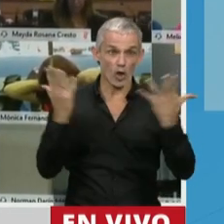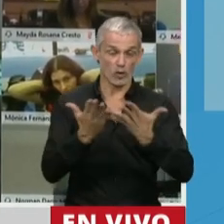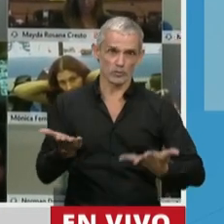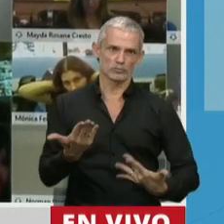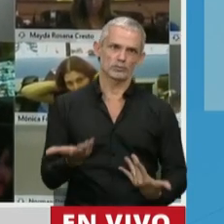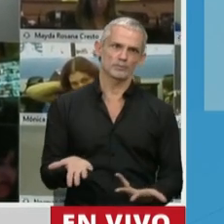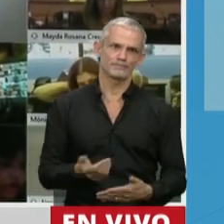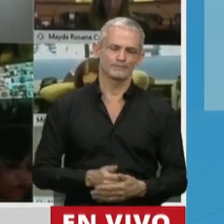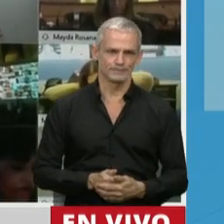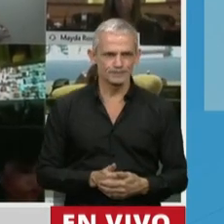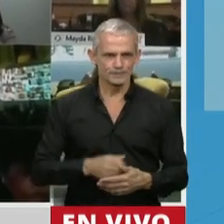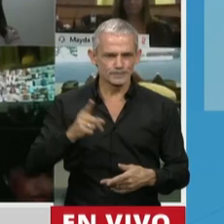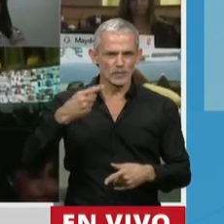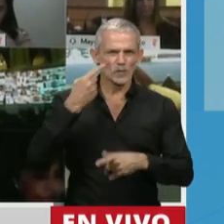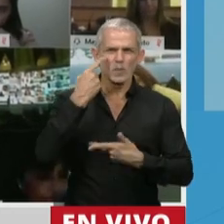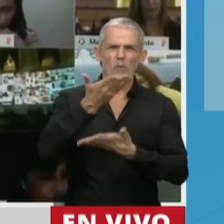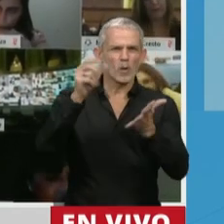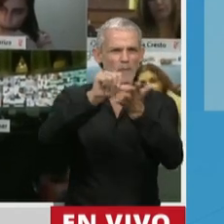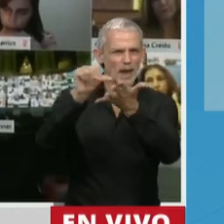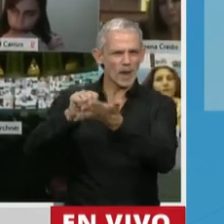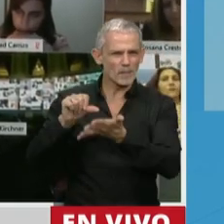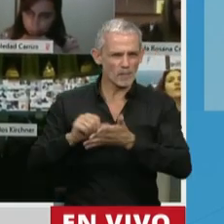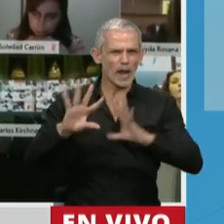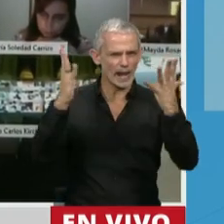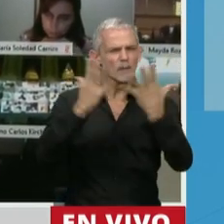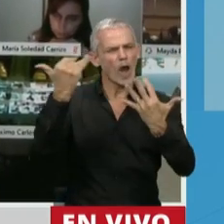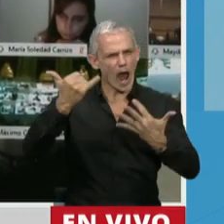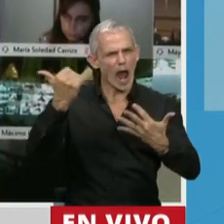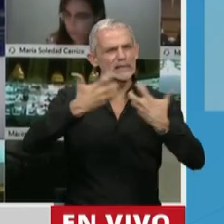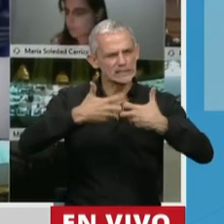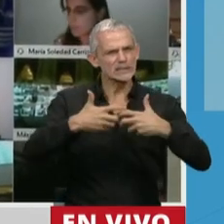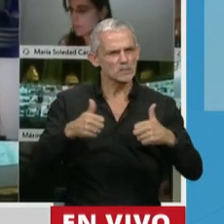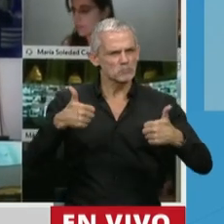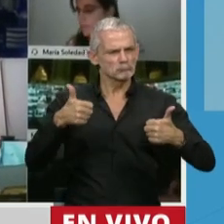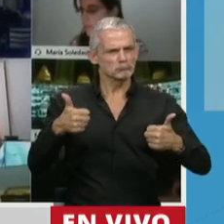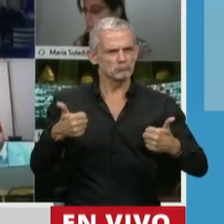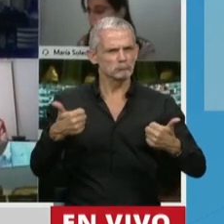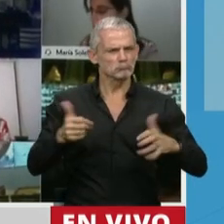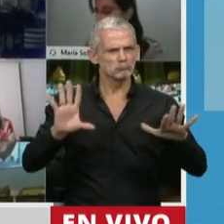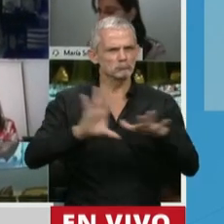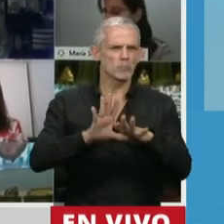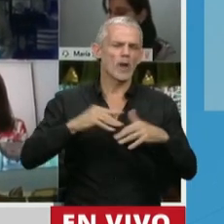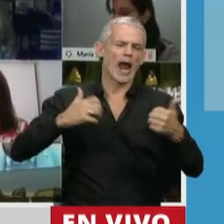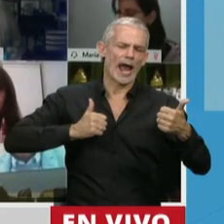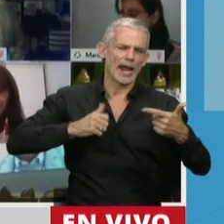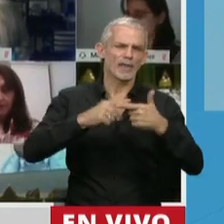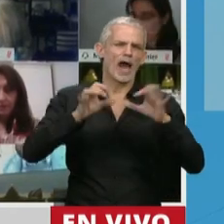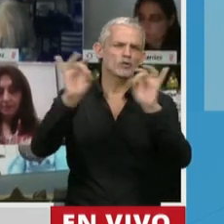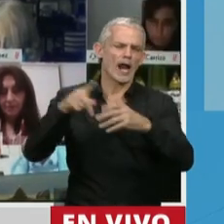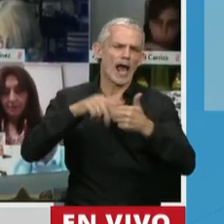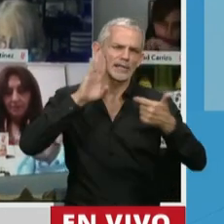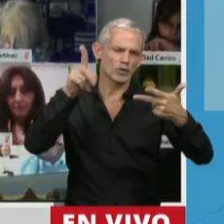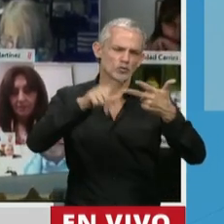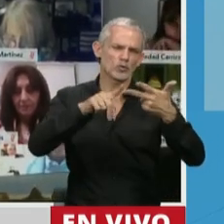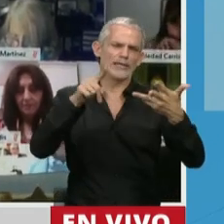expresar que otros países en el mundo tienen este sistema y funciona muy bien, países como Canadá, Australia, Estados